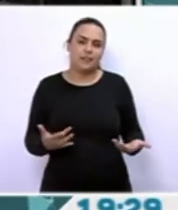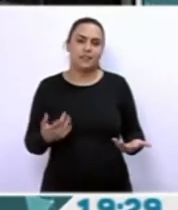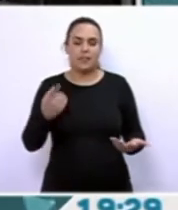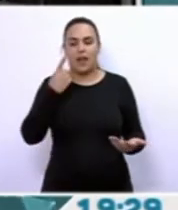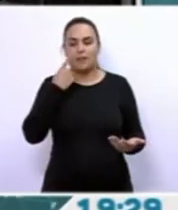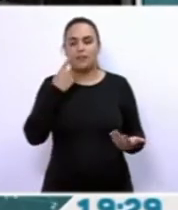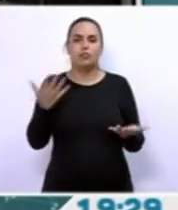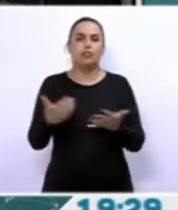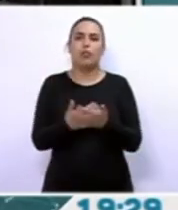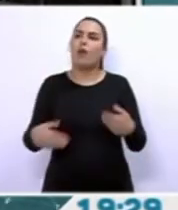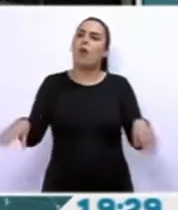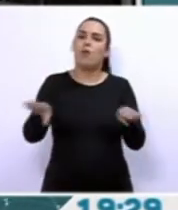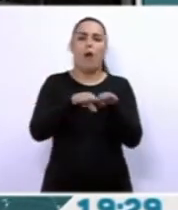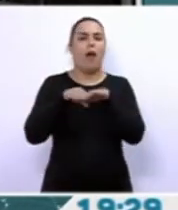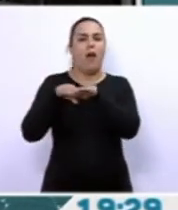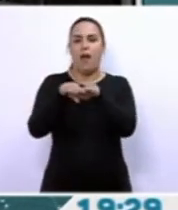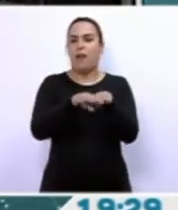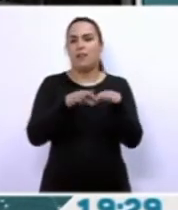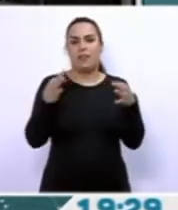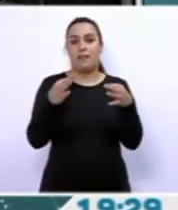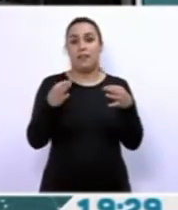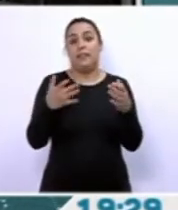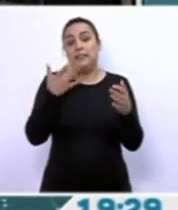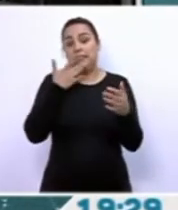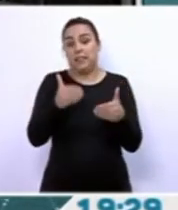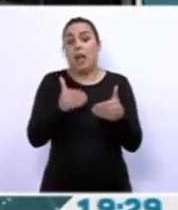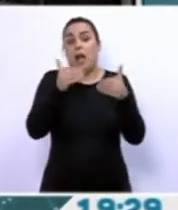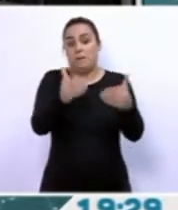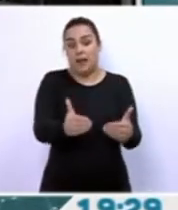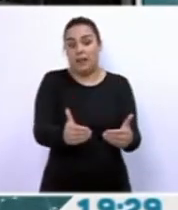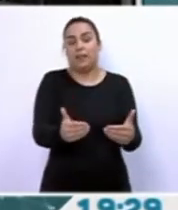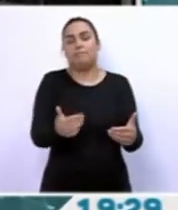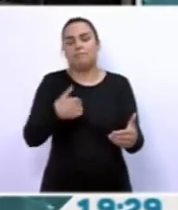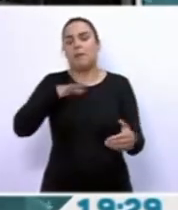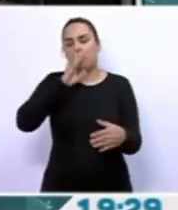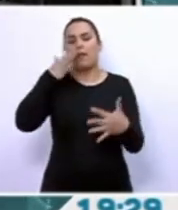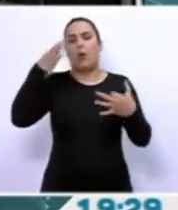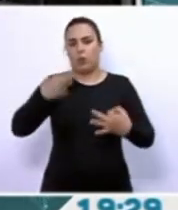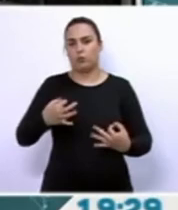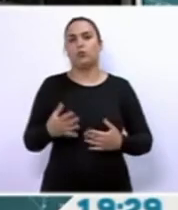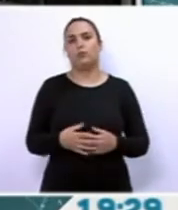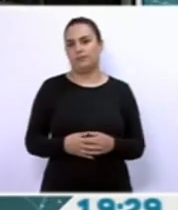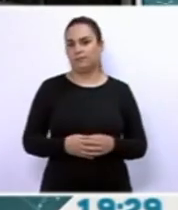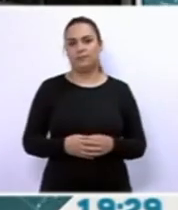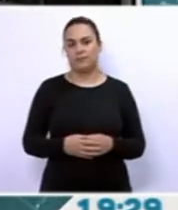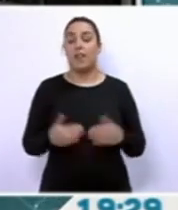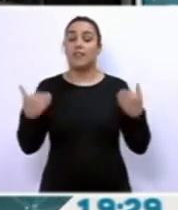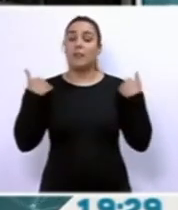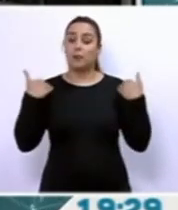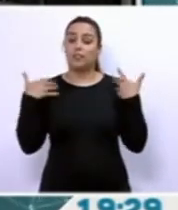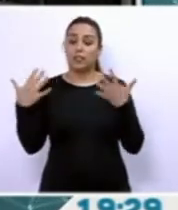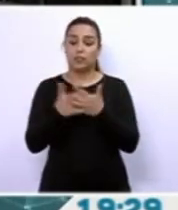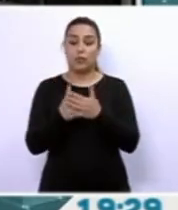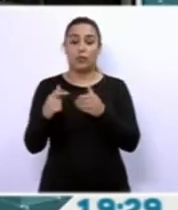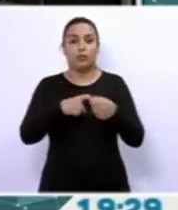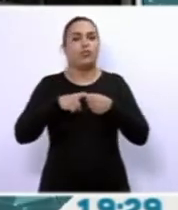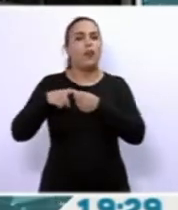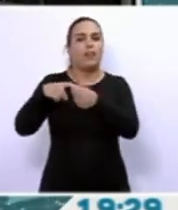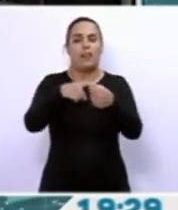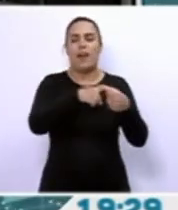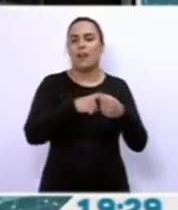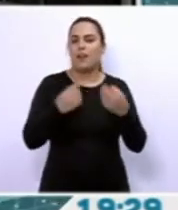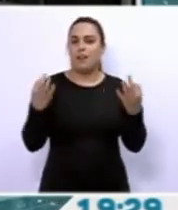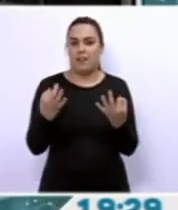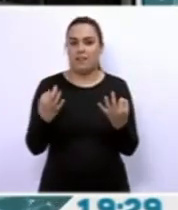igualar de alguna forma aplazándolo, pues sí me parece justo. Los deportistas tienen que ser solidarios